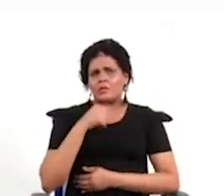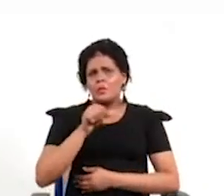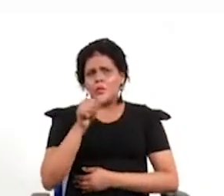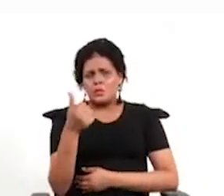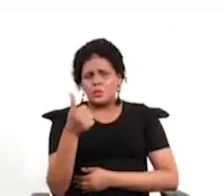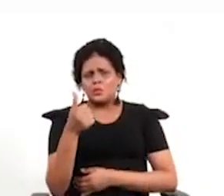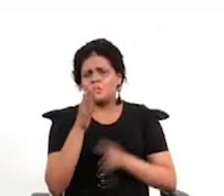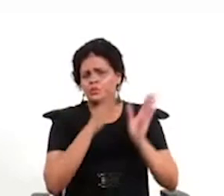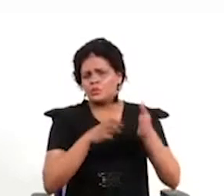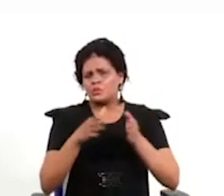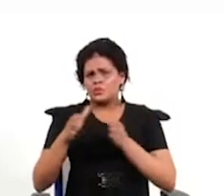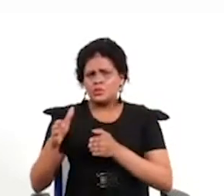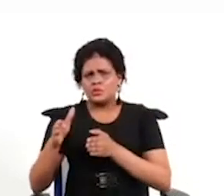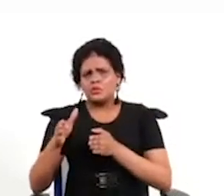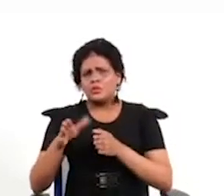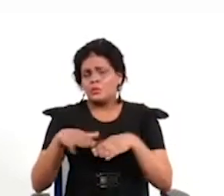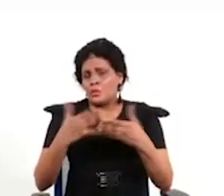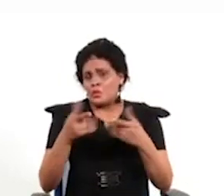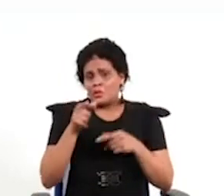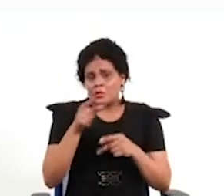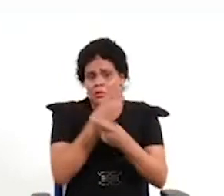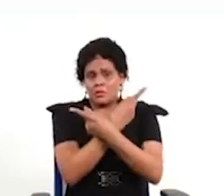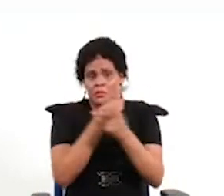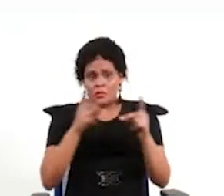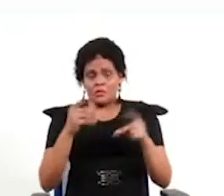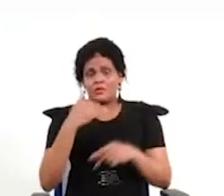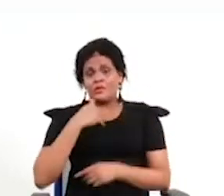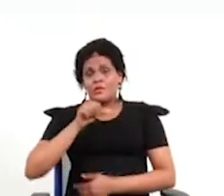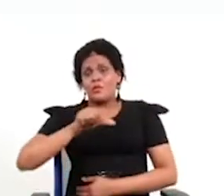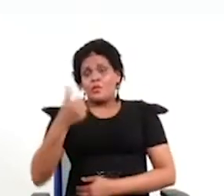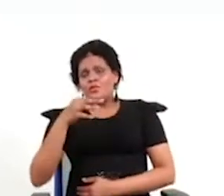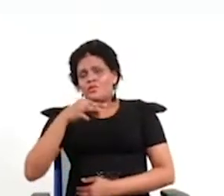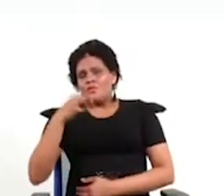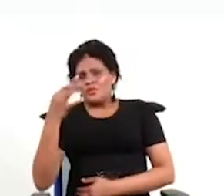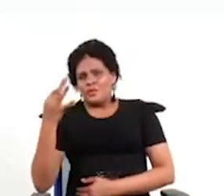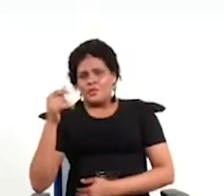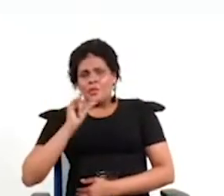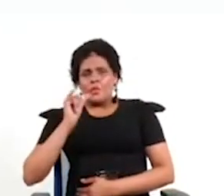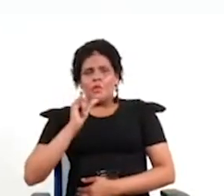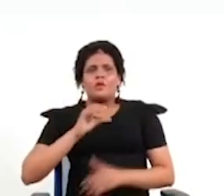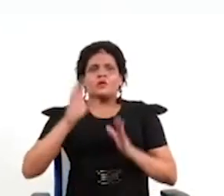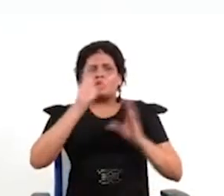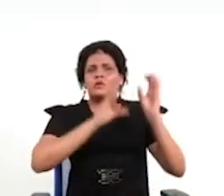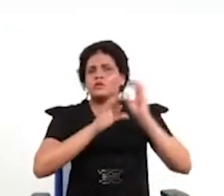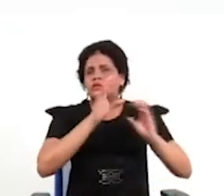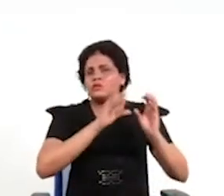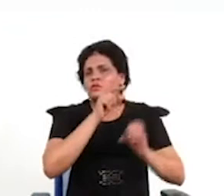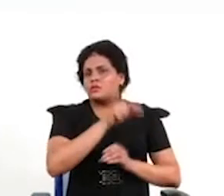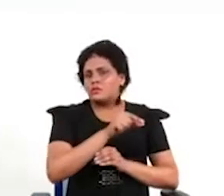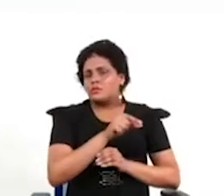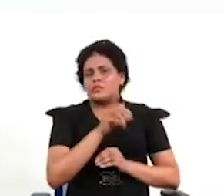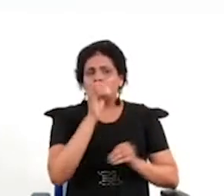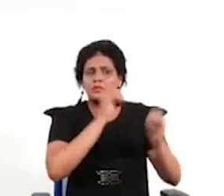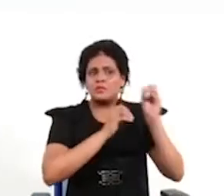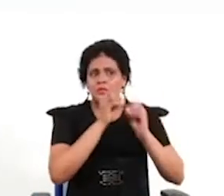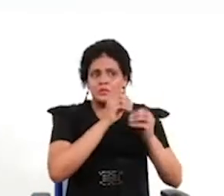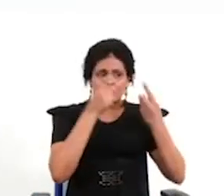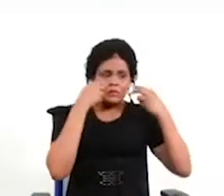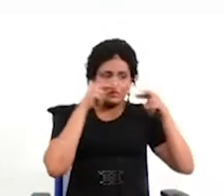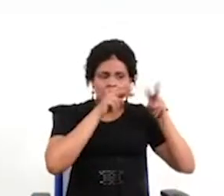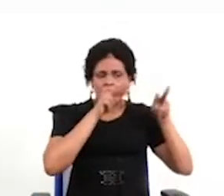dados en contextos democráticos que no cumplen con las características que nosotros proponemos como